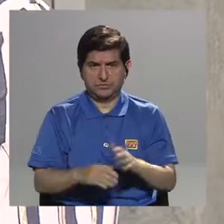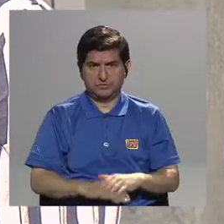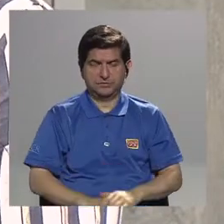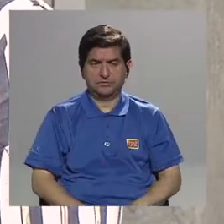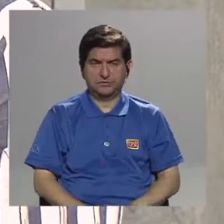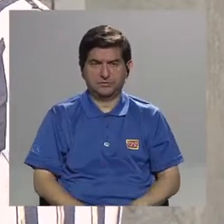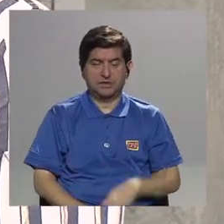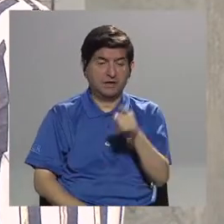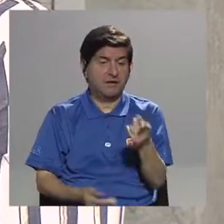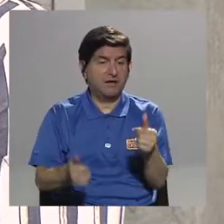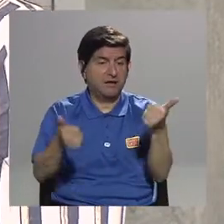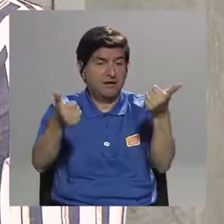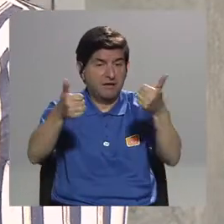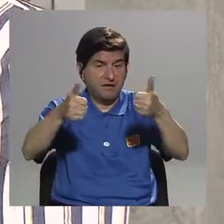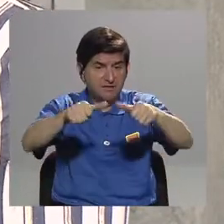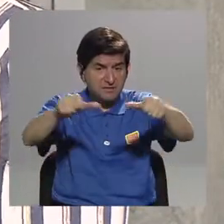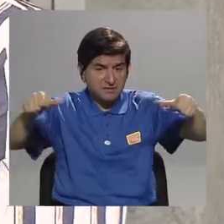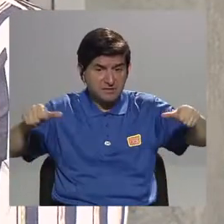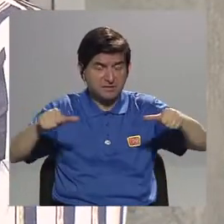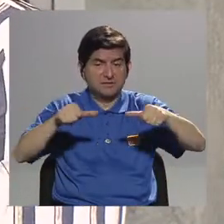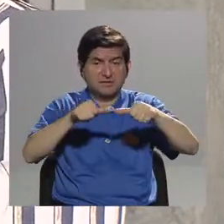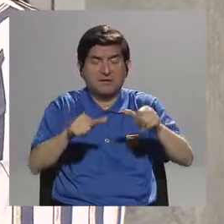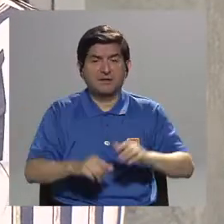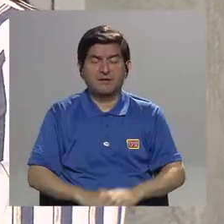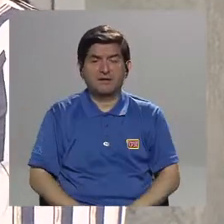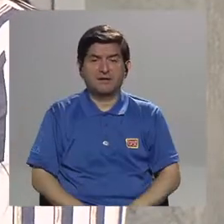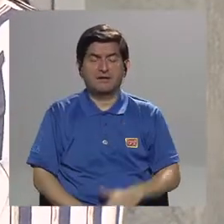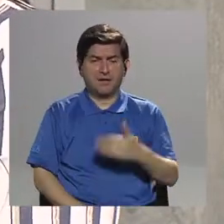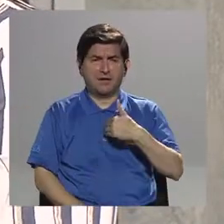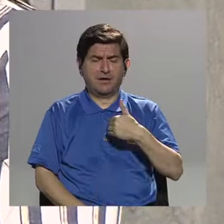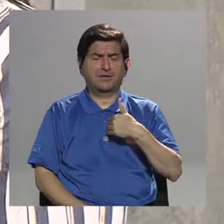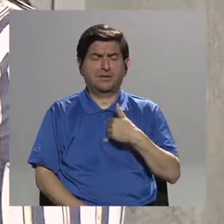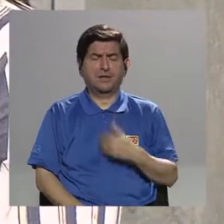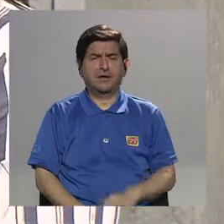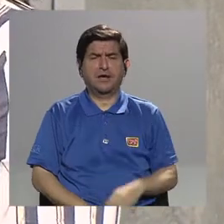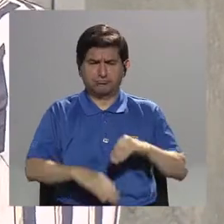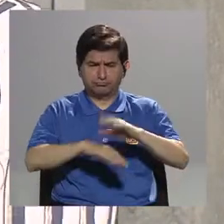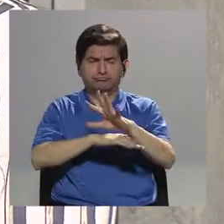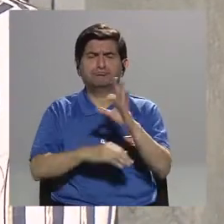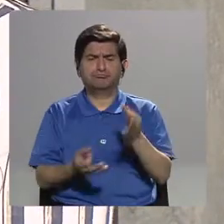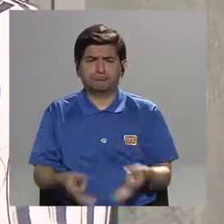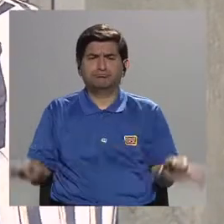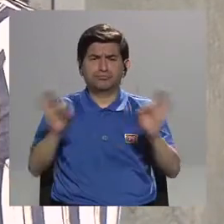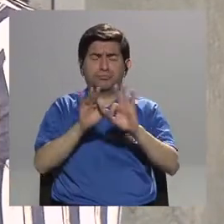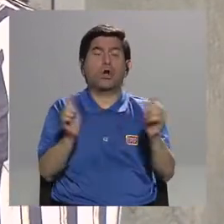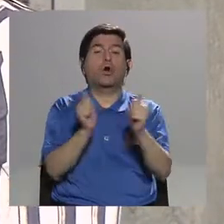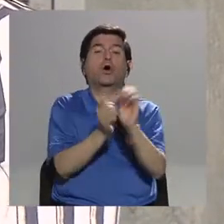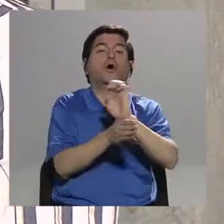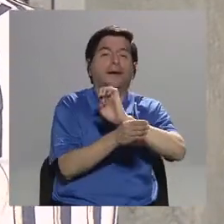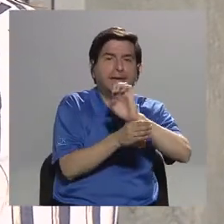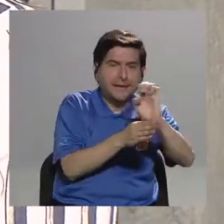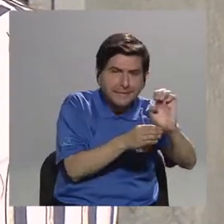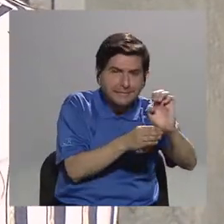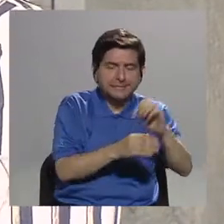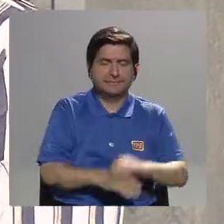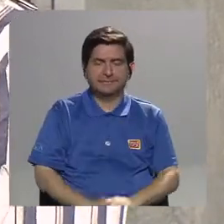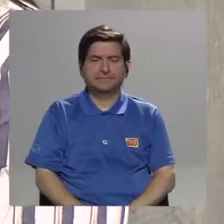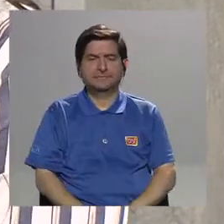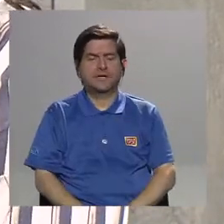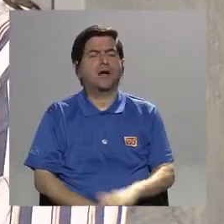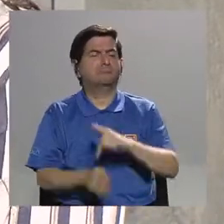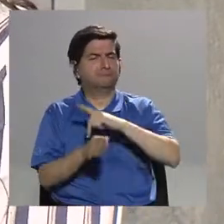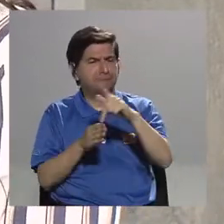de mucha trascendencia y que sean éticos y que sean